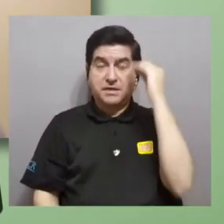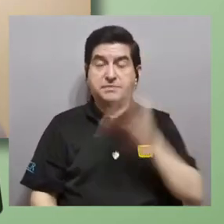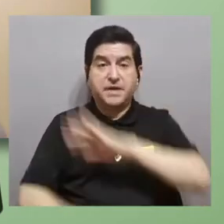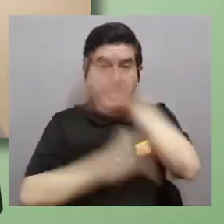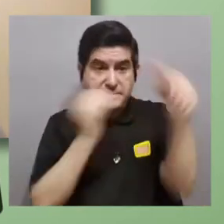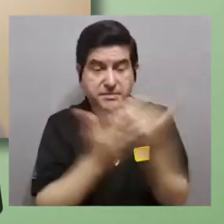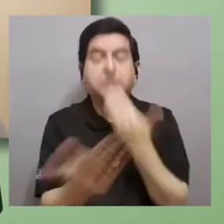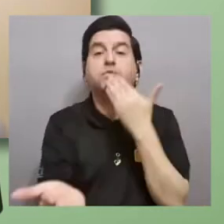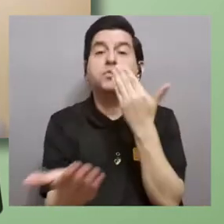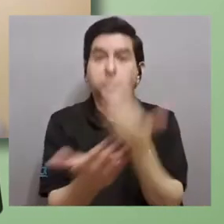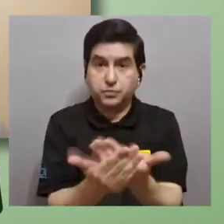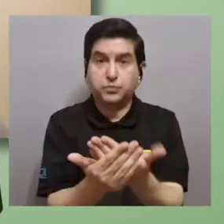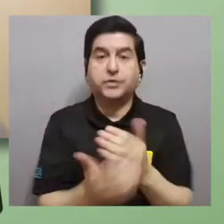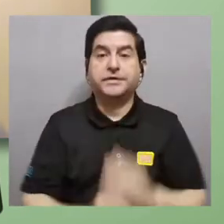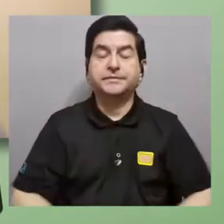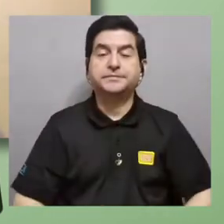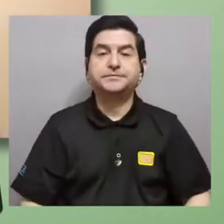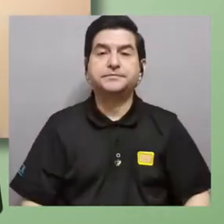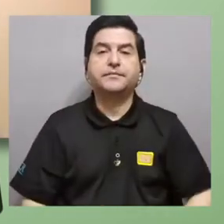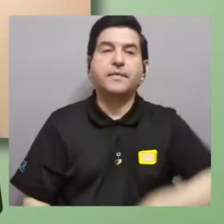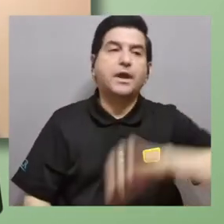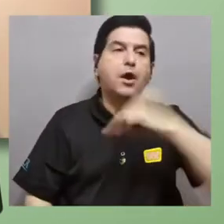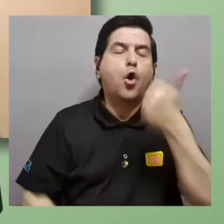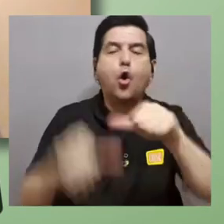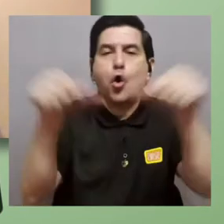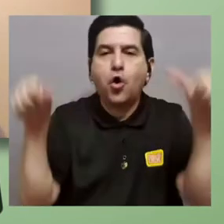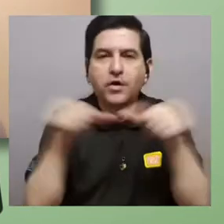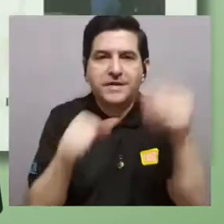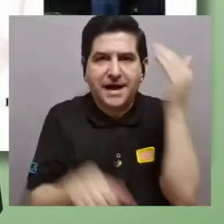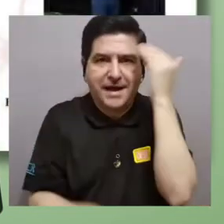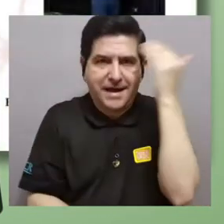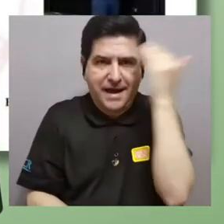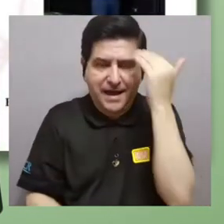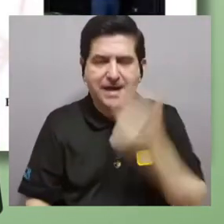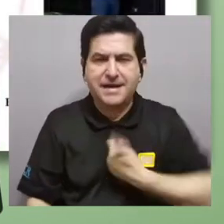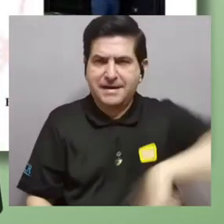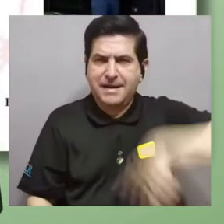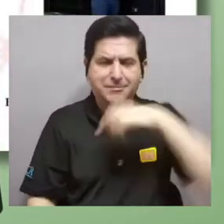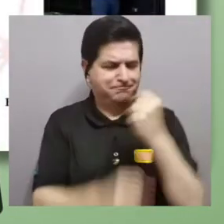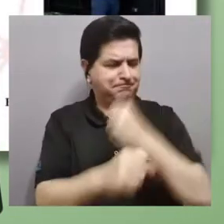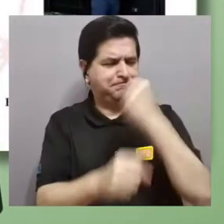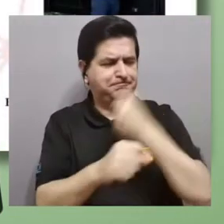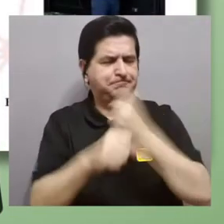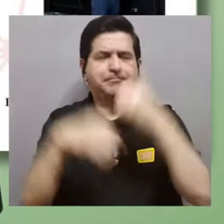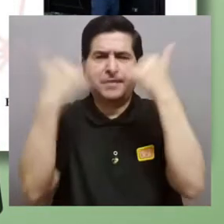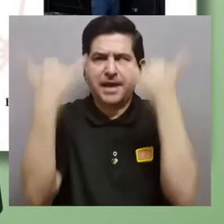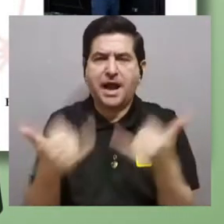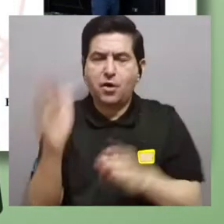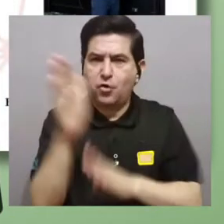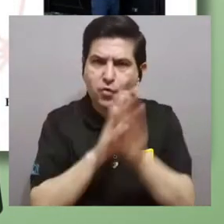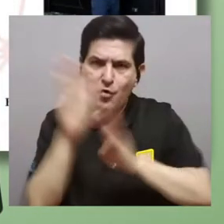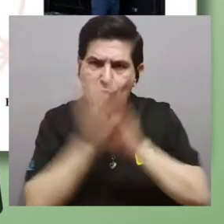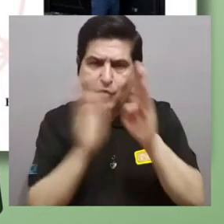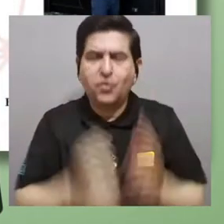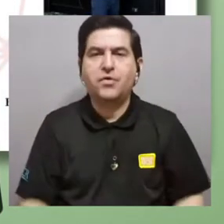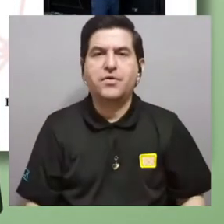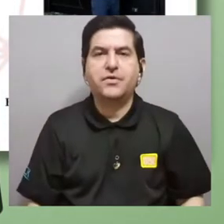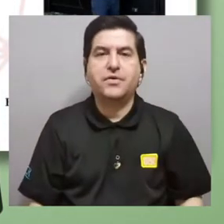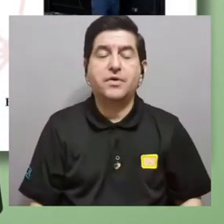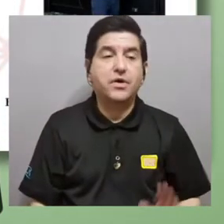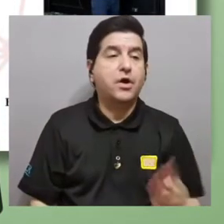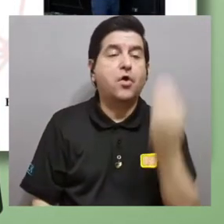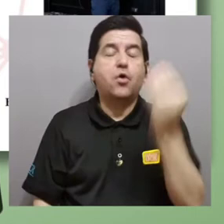para ella y para todos muy buena. Otra de las áreas del conocimiento que hemos estado trabajando, actualmente estamos